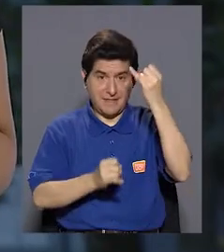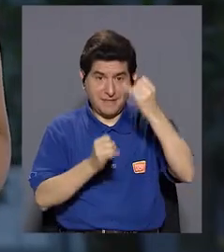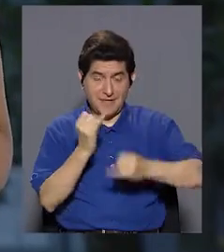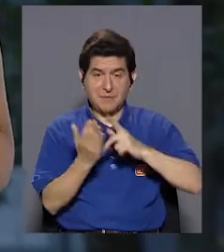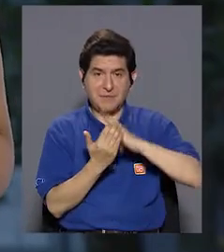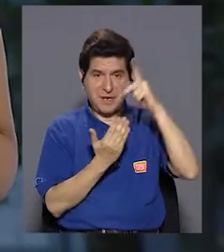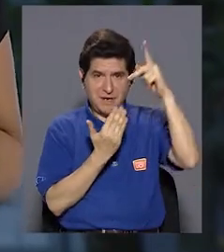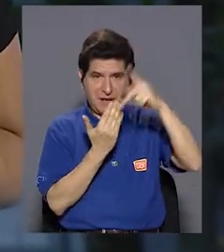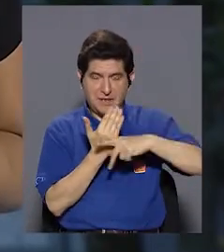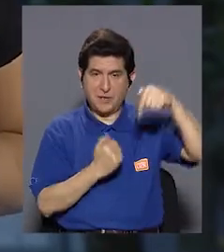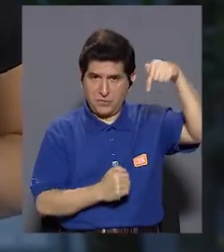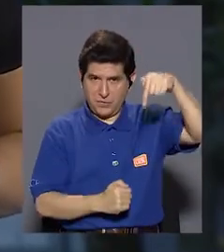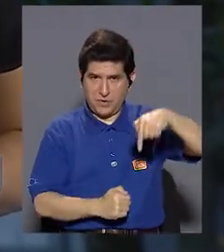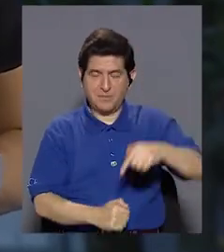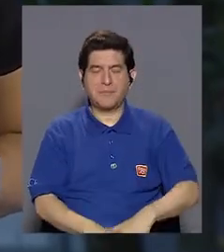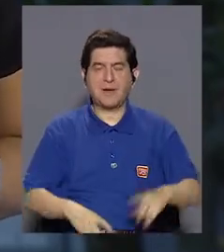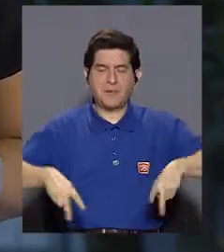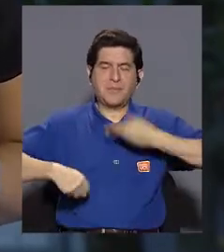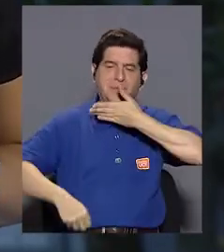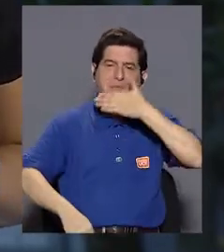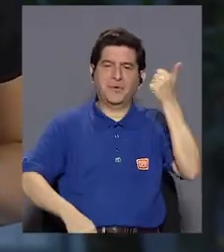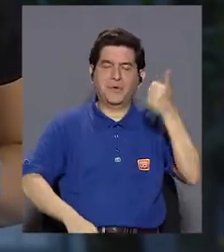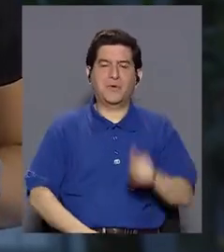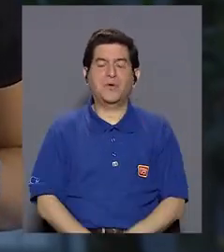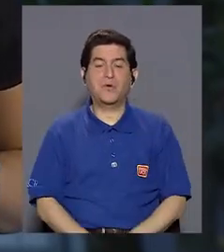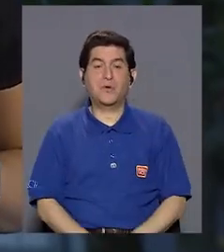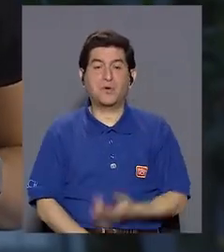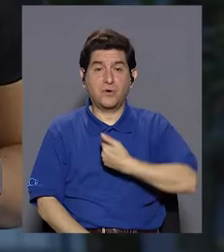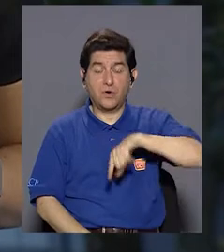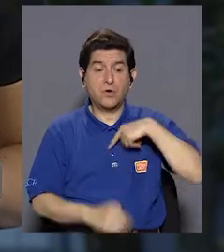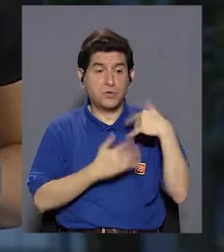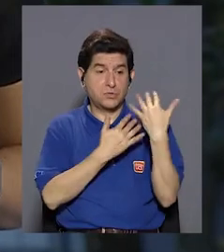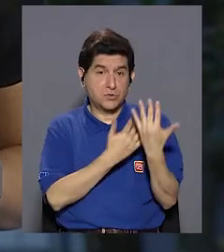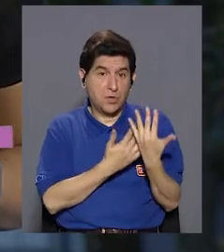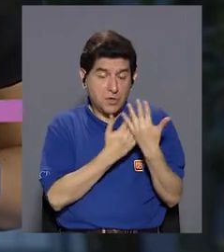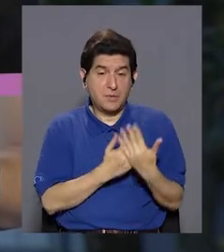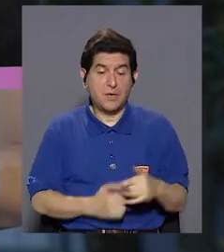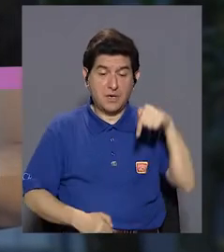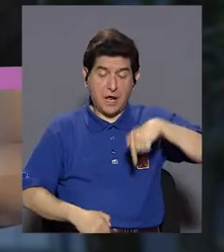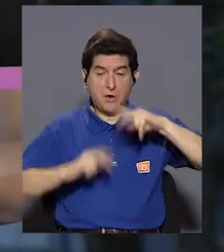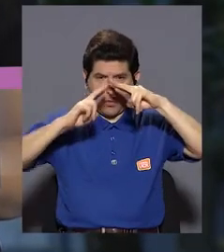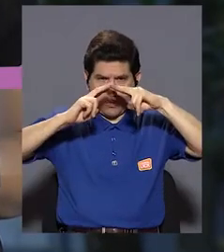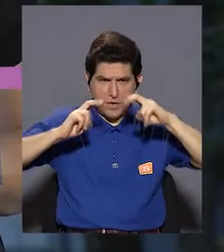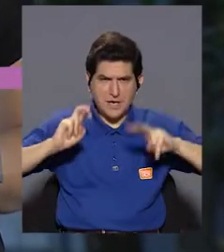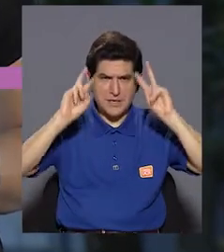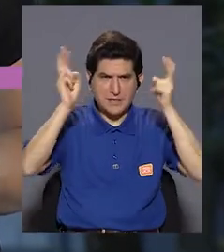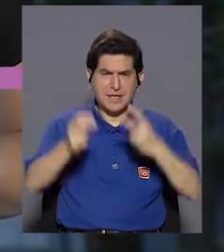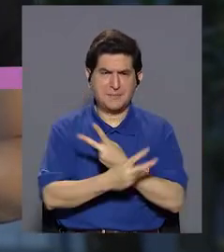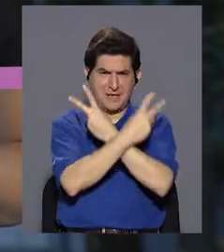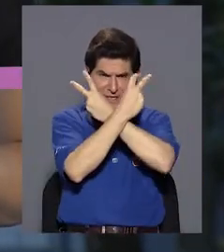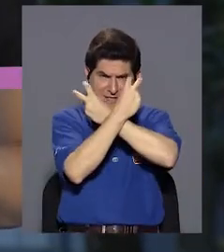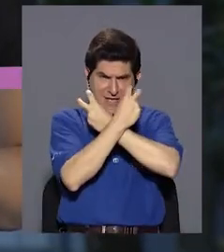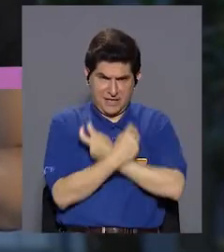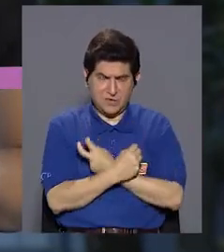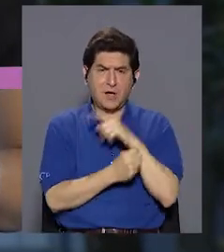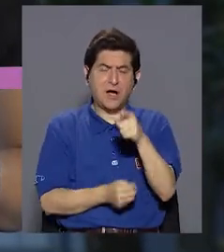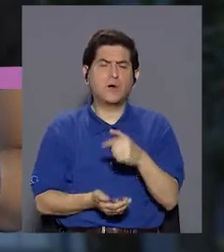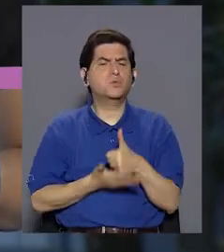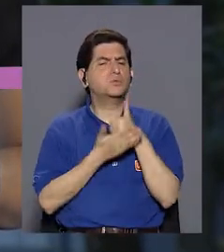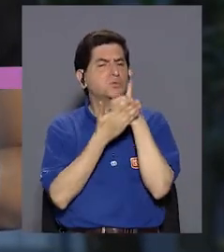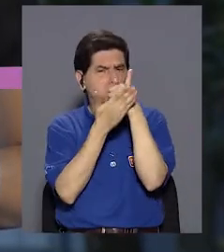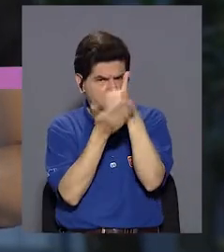Hemos llegado al final de nuestro programa Vivir Mejor, esperamos que lo que tocamos hoy en el tema de